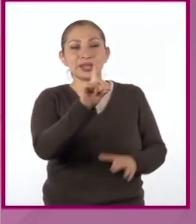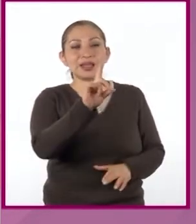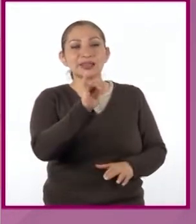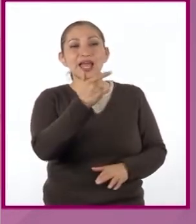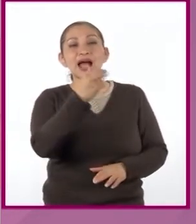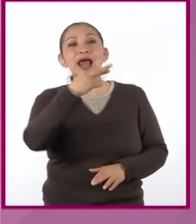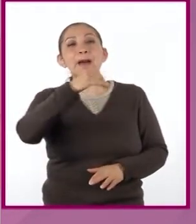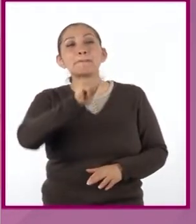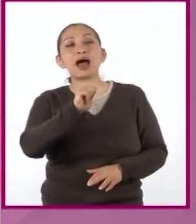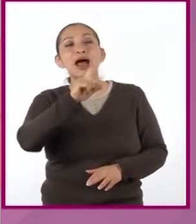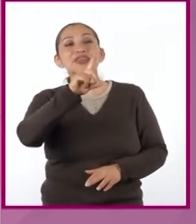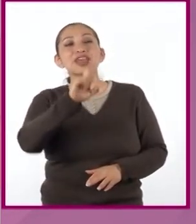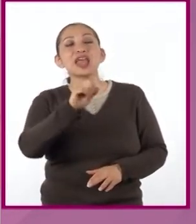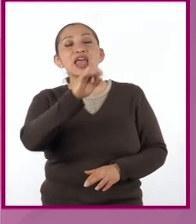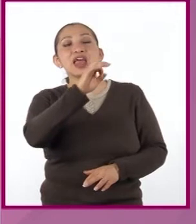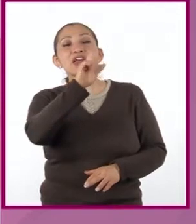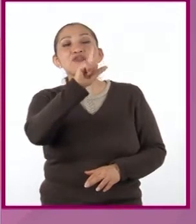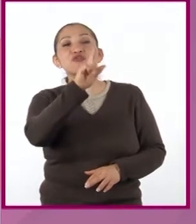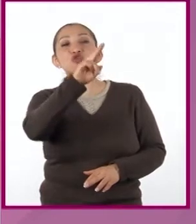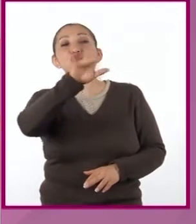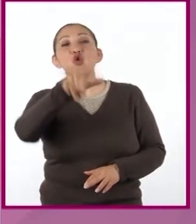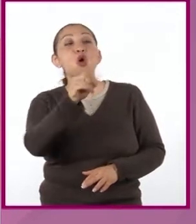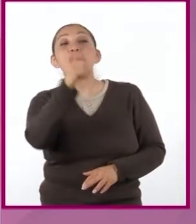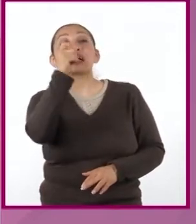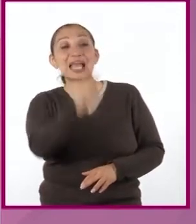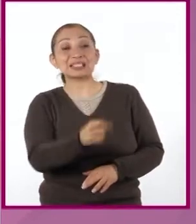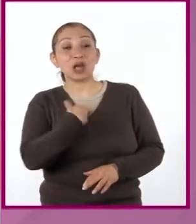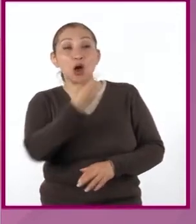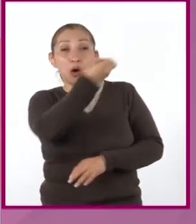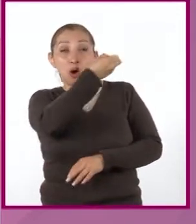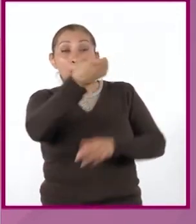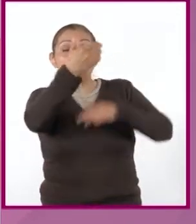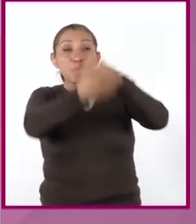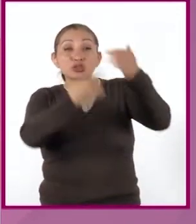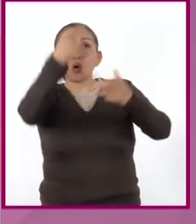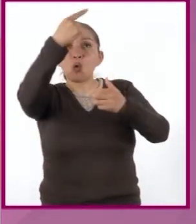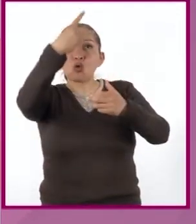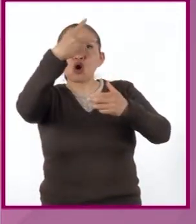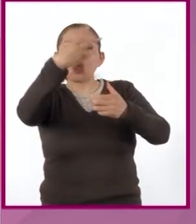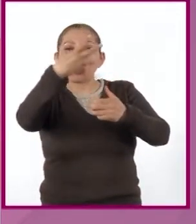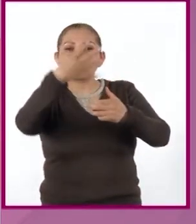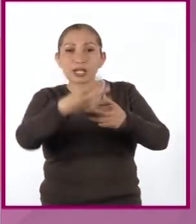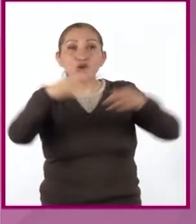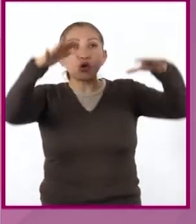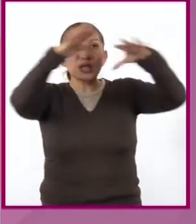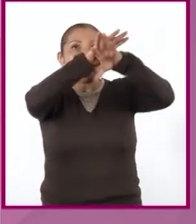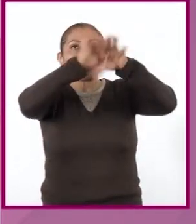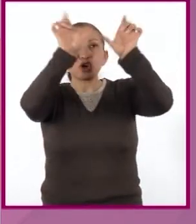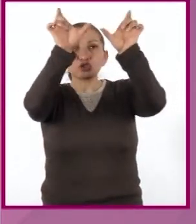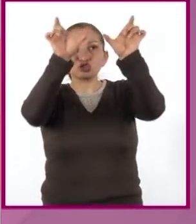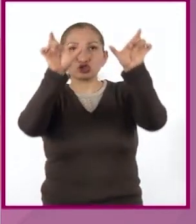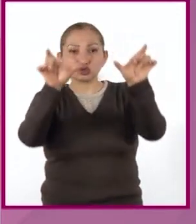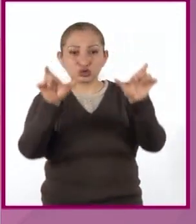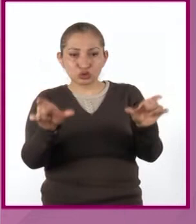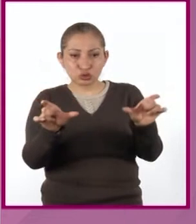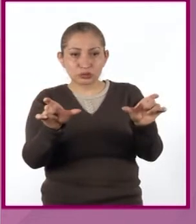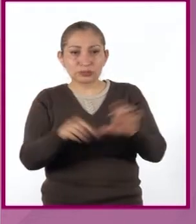Diagrama de flujo, presenta los pasos de un proceso o la secuencia de cambios en un fenómeno.